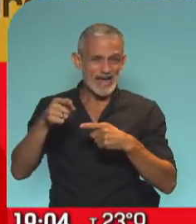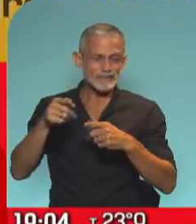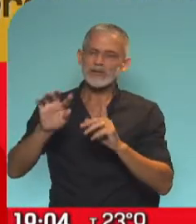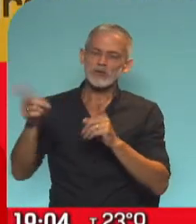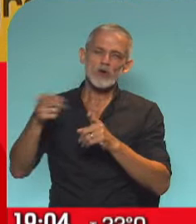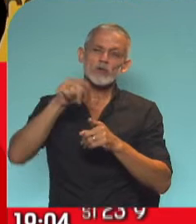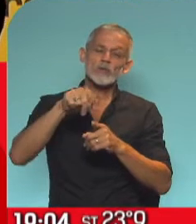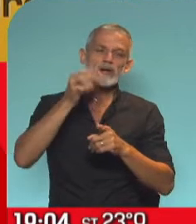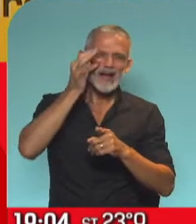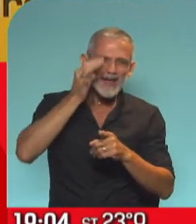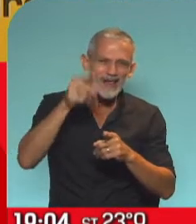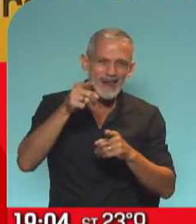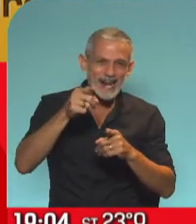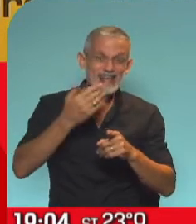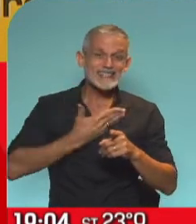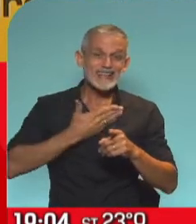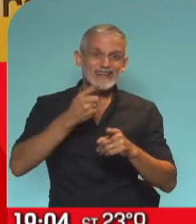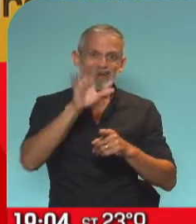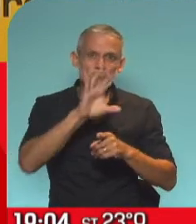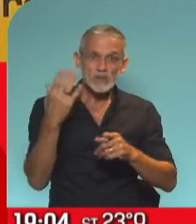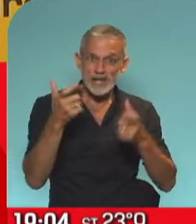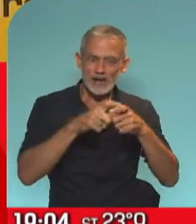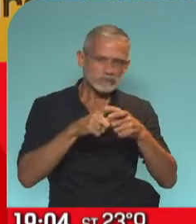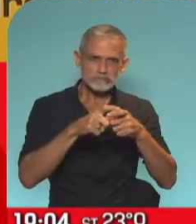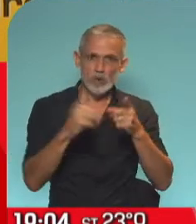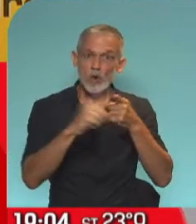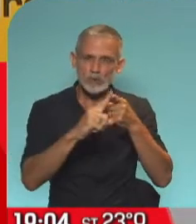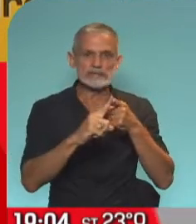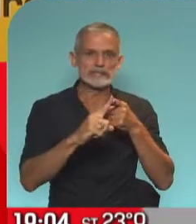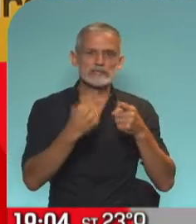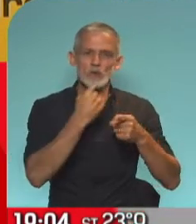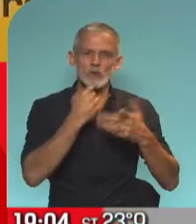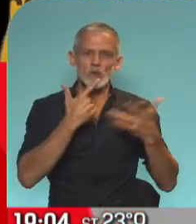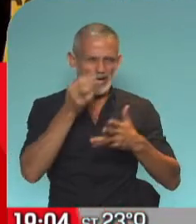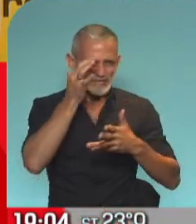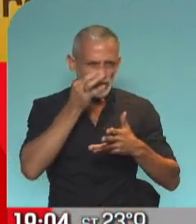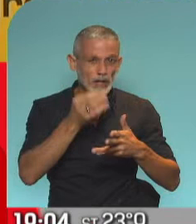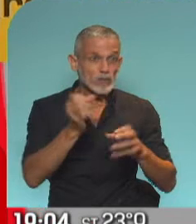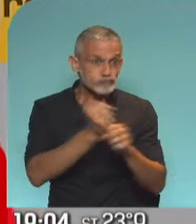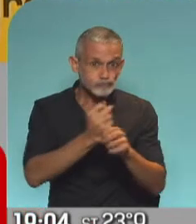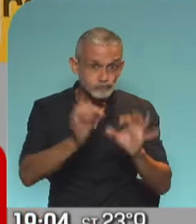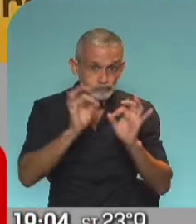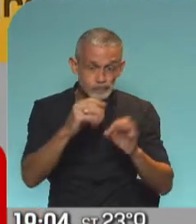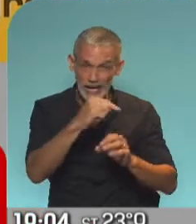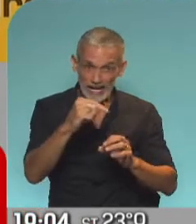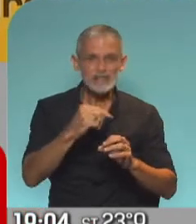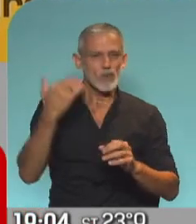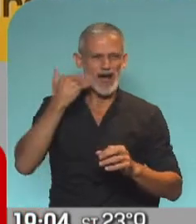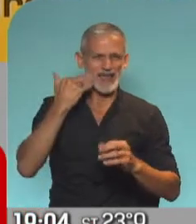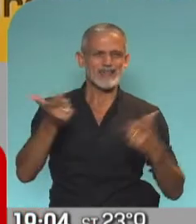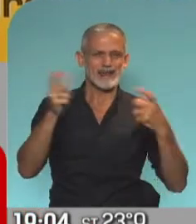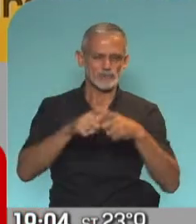se tuvo que hacer un hisopado y finalmente el resultado lo tuvo en el día de hoy. Después a la tarde se concretó esta reunión.